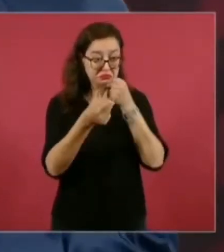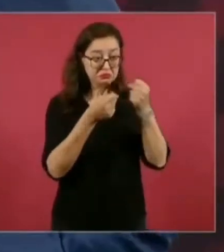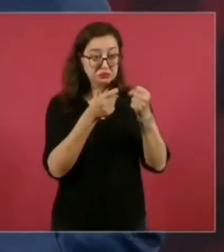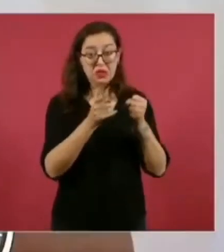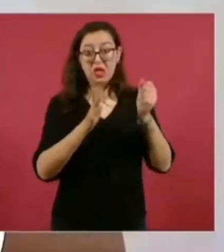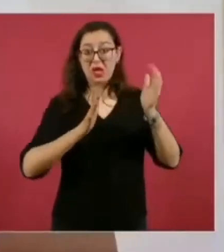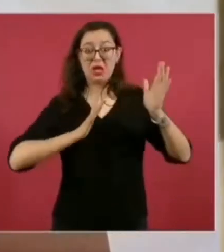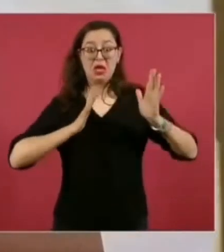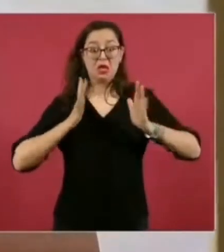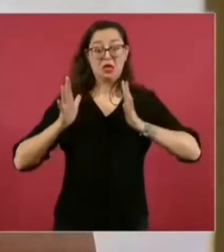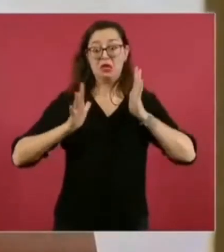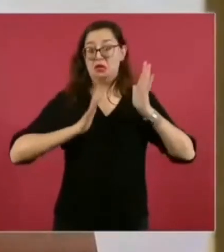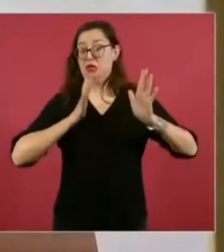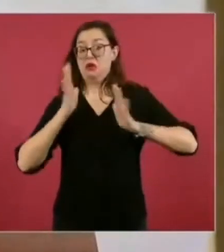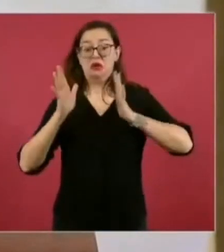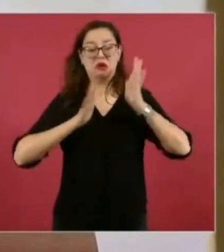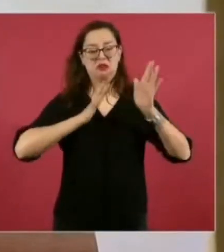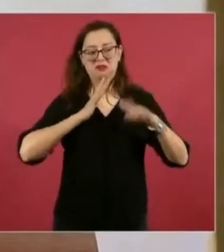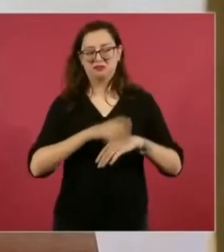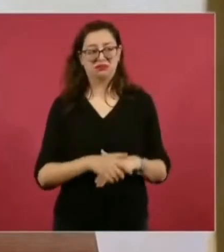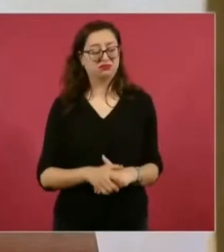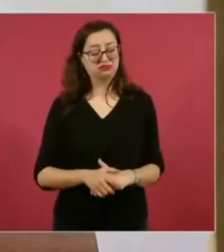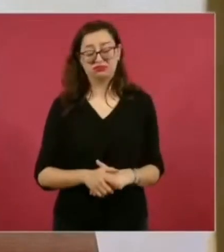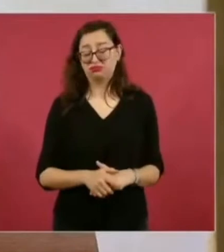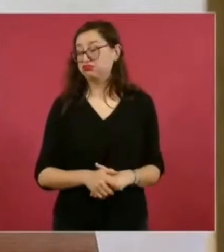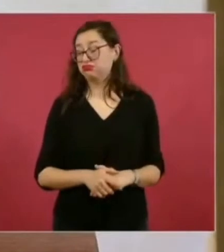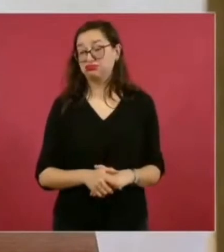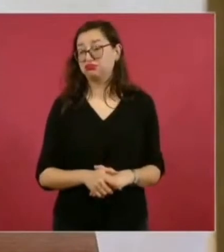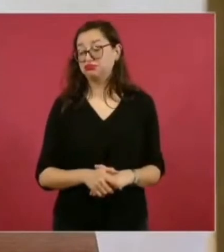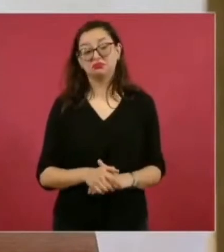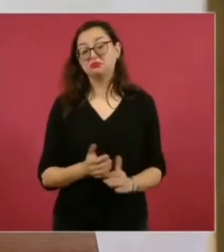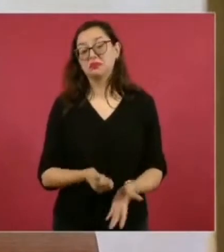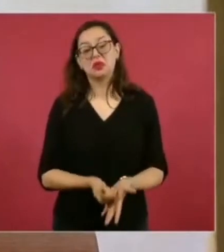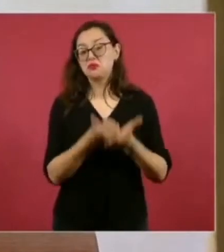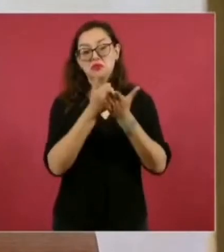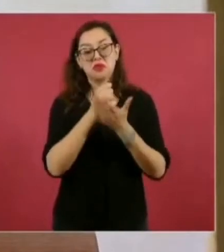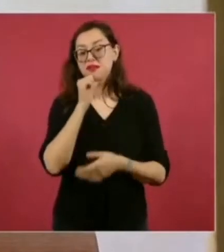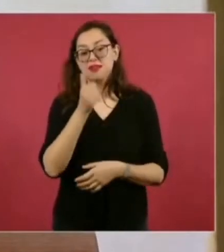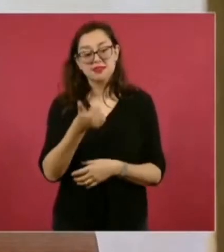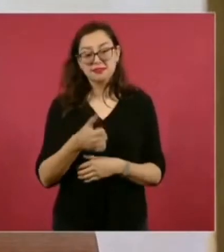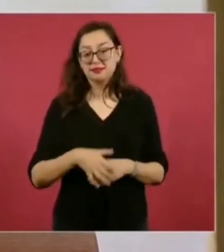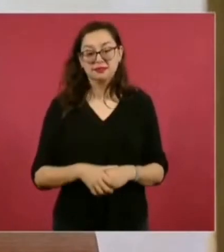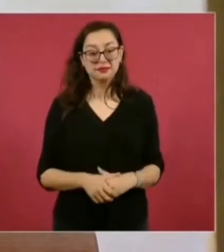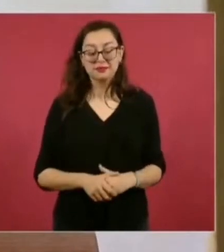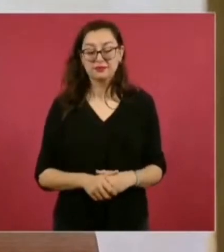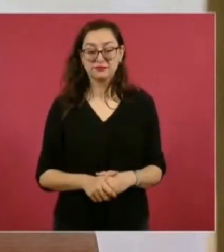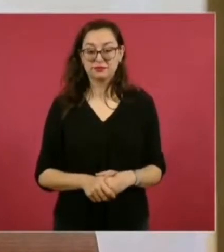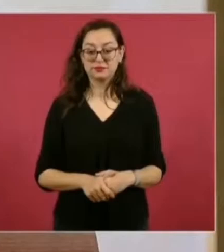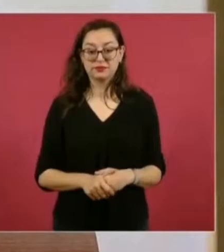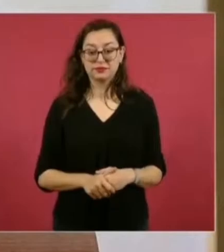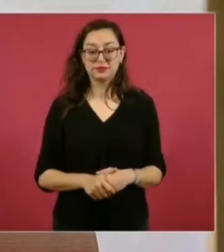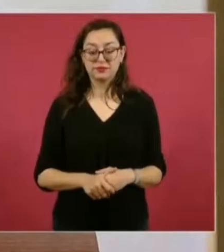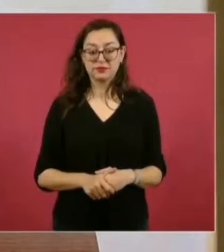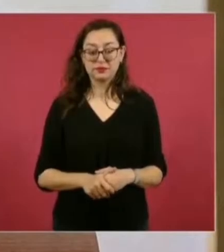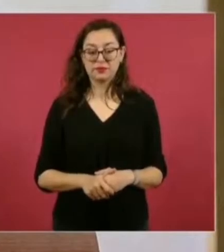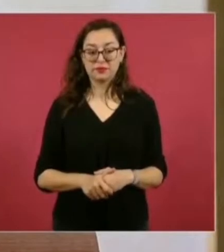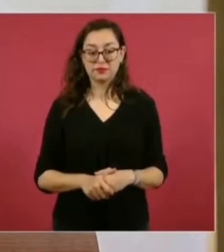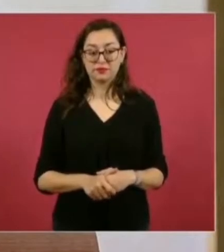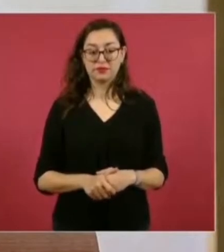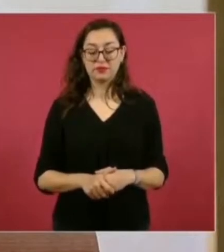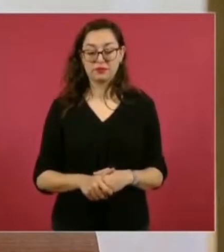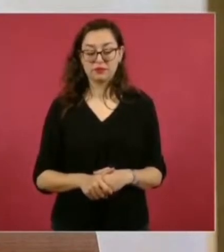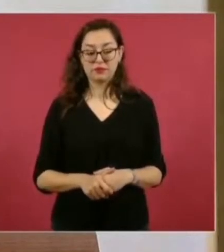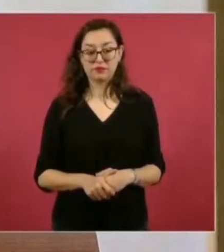Y hay que